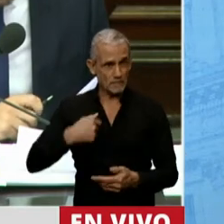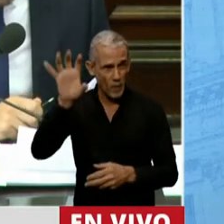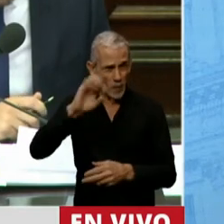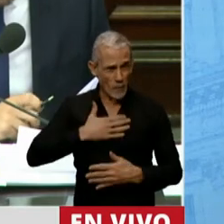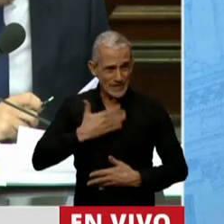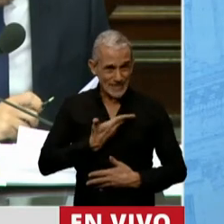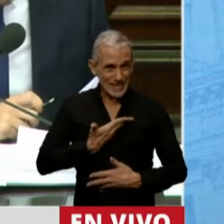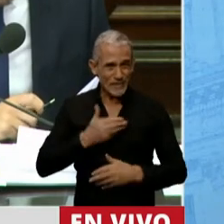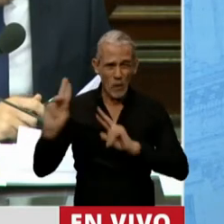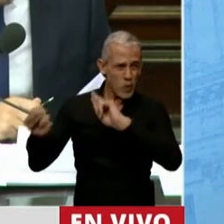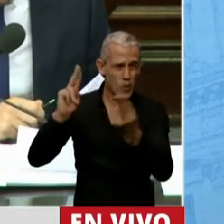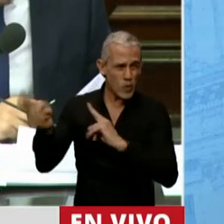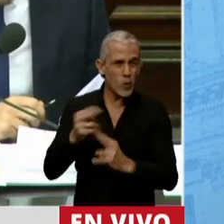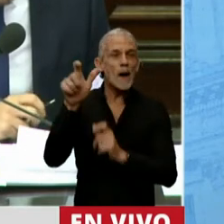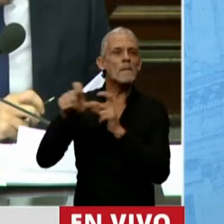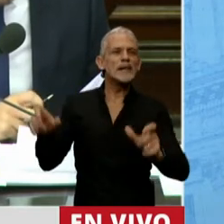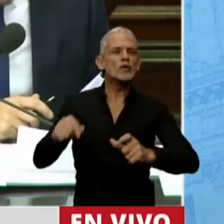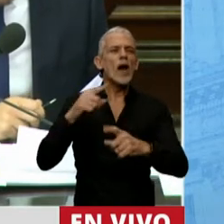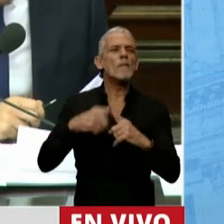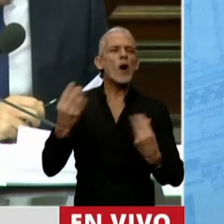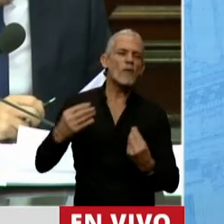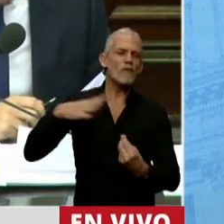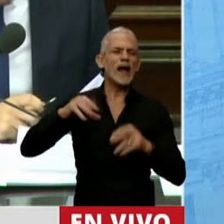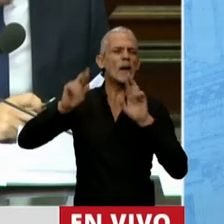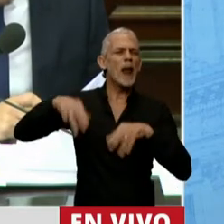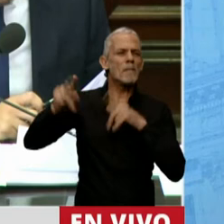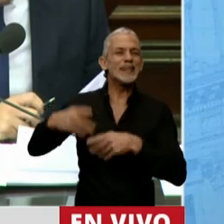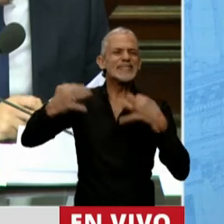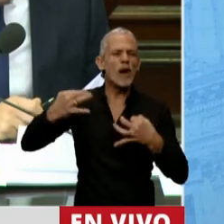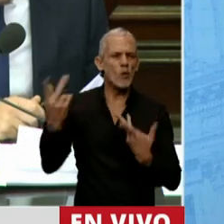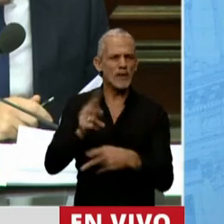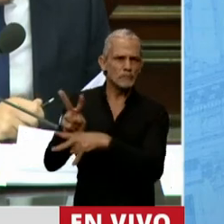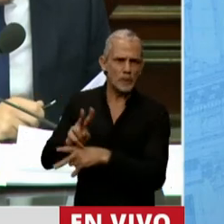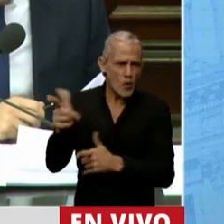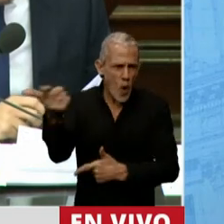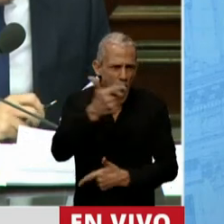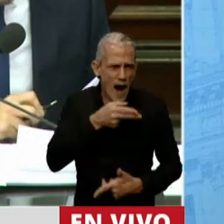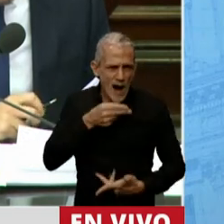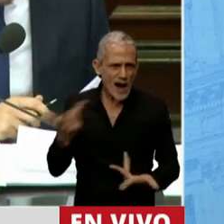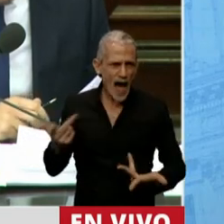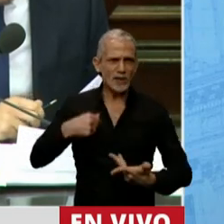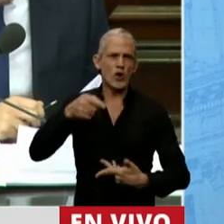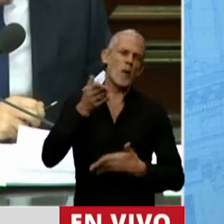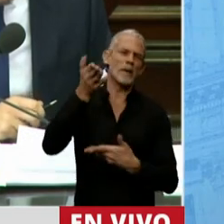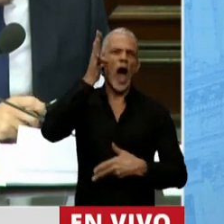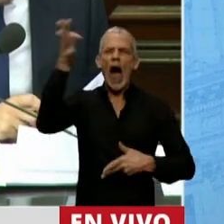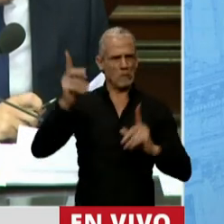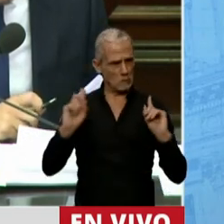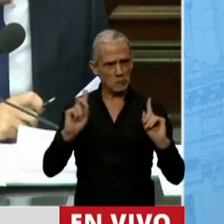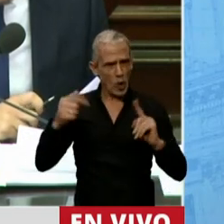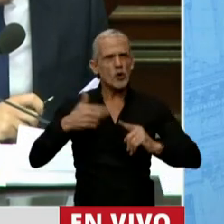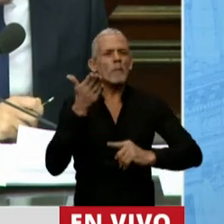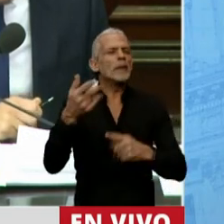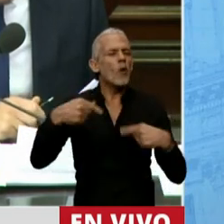provincia mueren personas por la falta de políticas de seguridad. Mire, yo no le pido cosas extraordinarias, simplemente